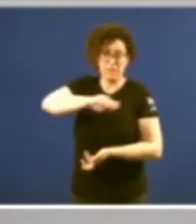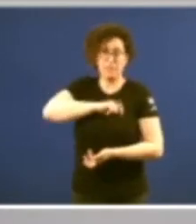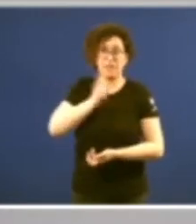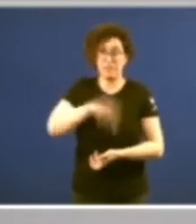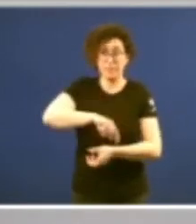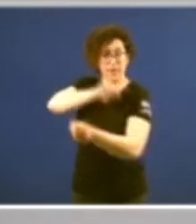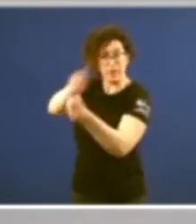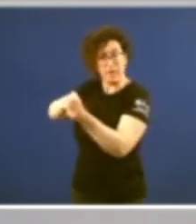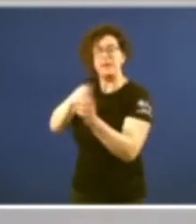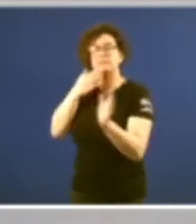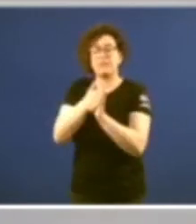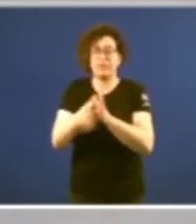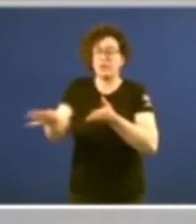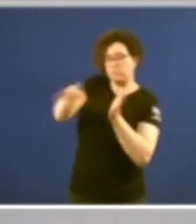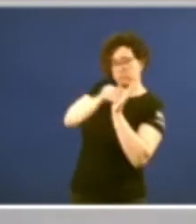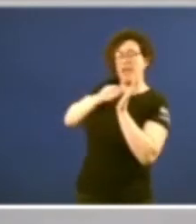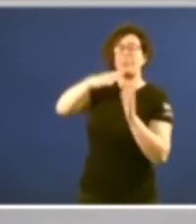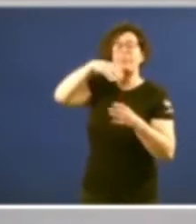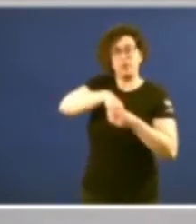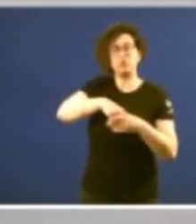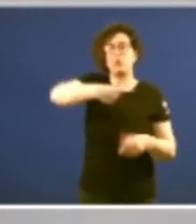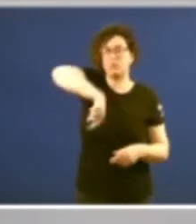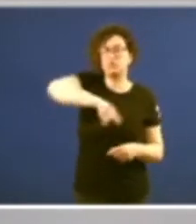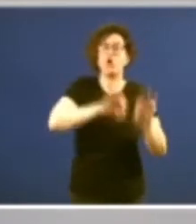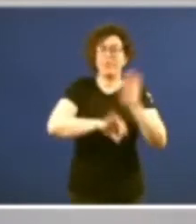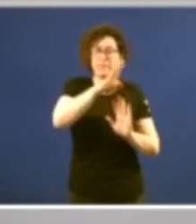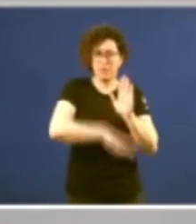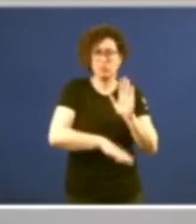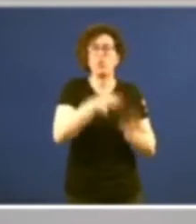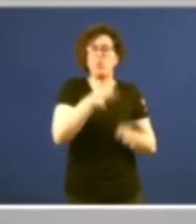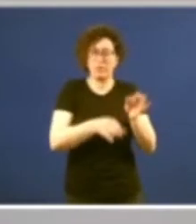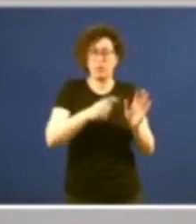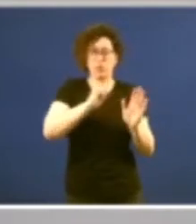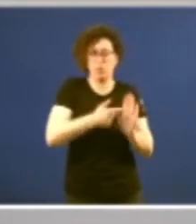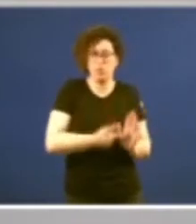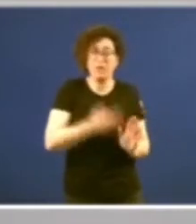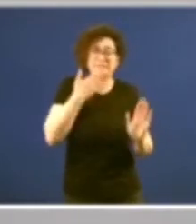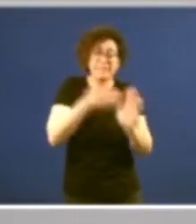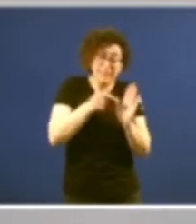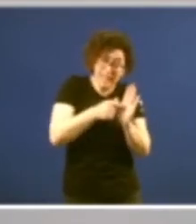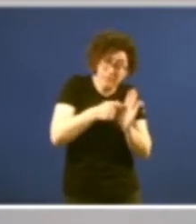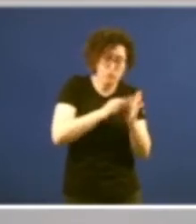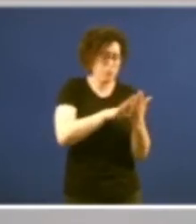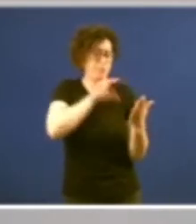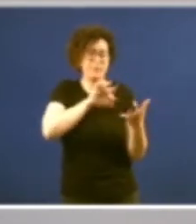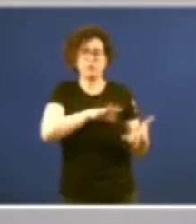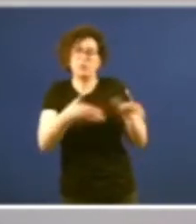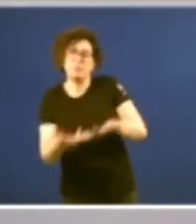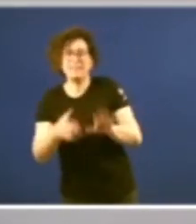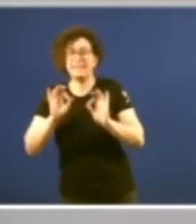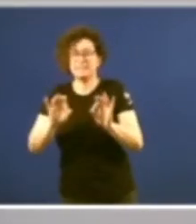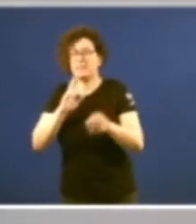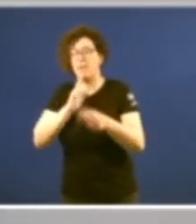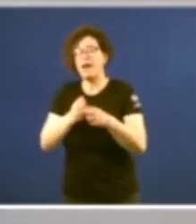forman parte do noso ordenamiento jurídico e contribuyen á interpretación e aplicación dos derechos fundamentales e das